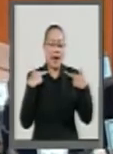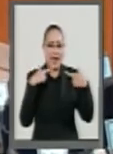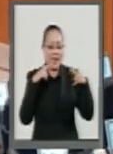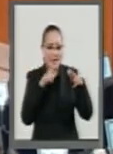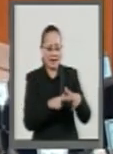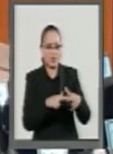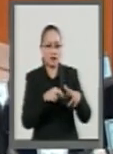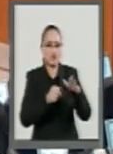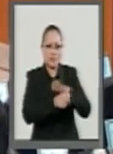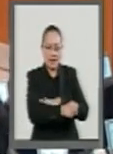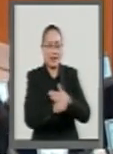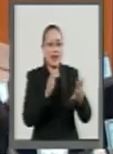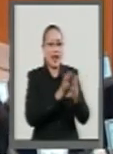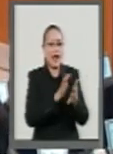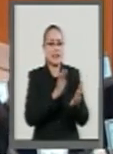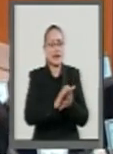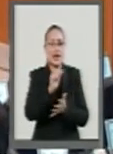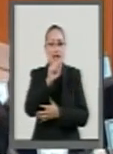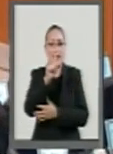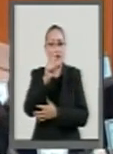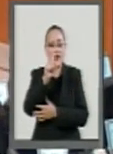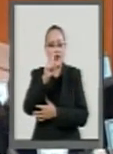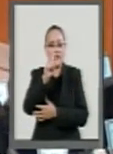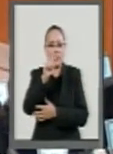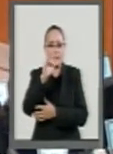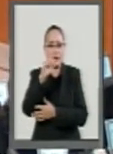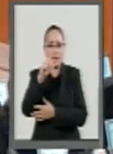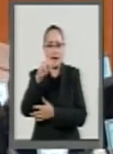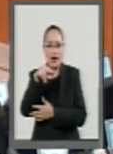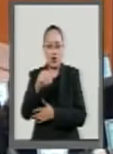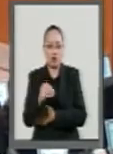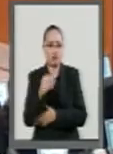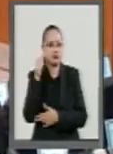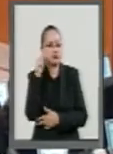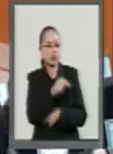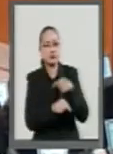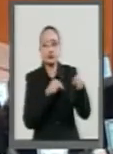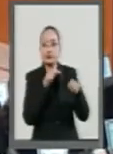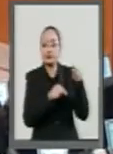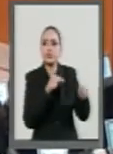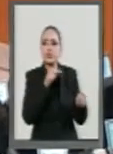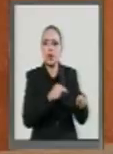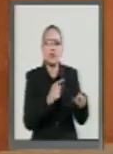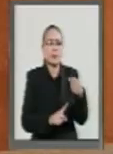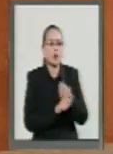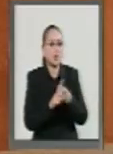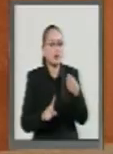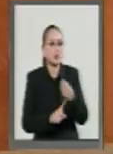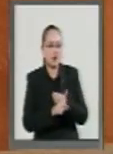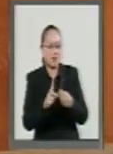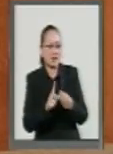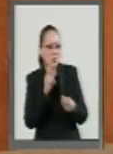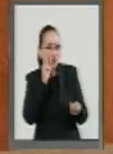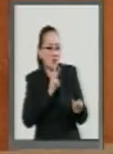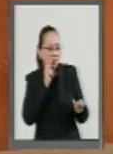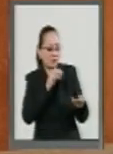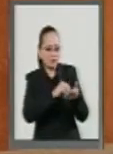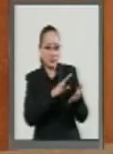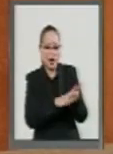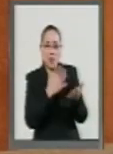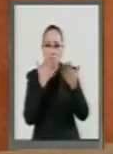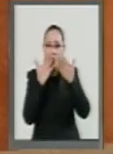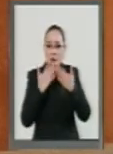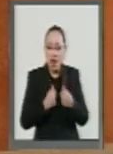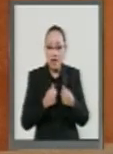altiplano, señalados de situaciones que hasta la fecha no se les han podido comprobar. O el